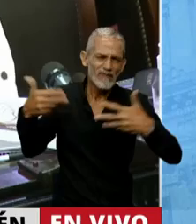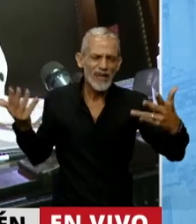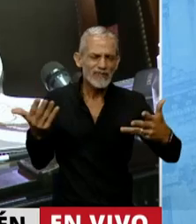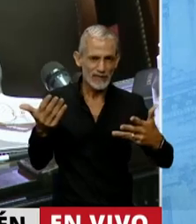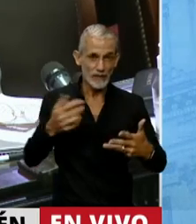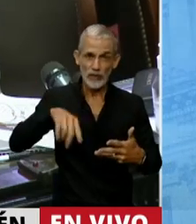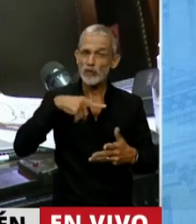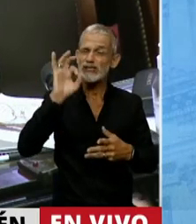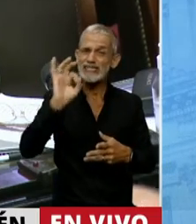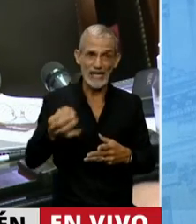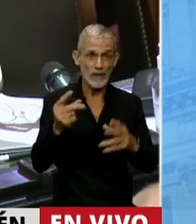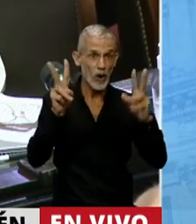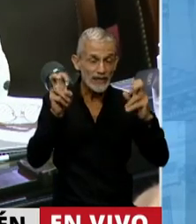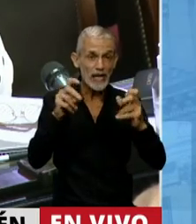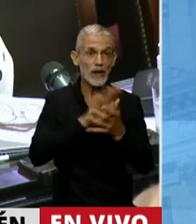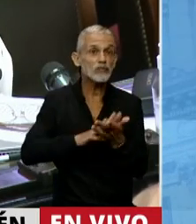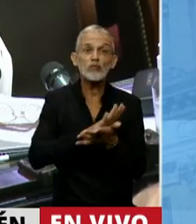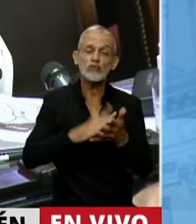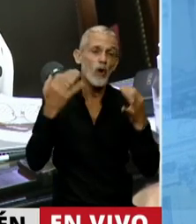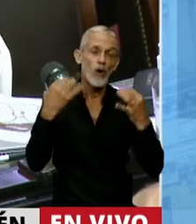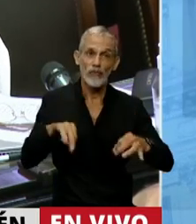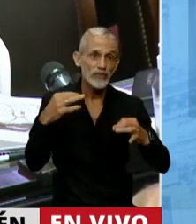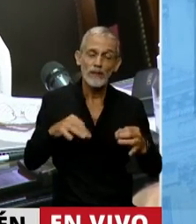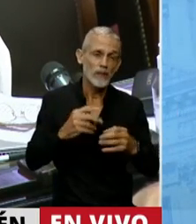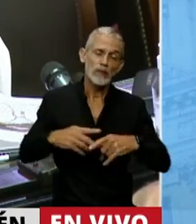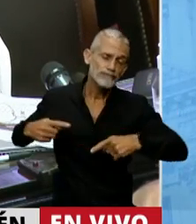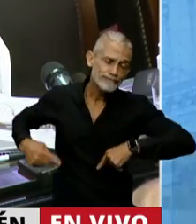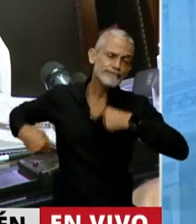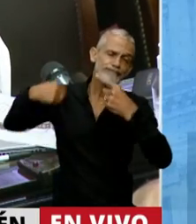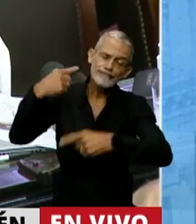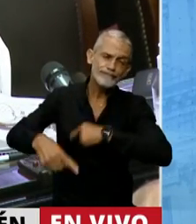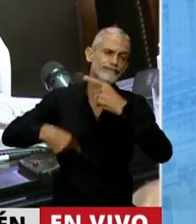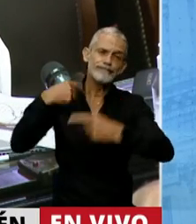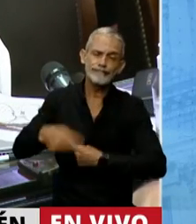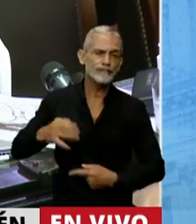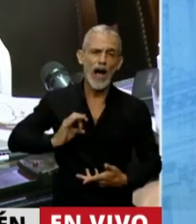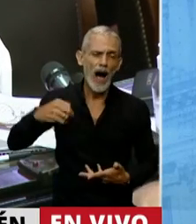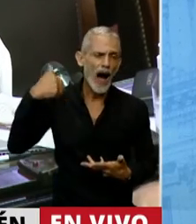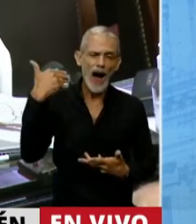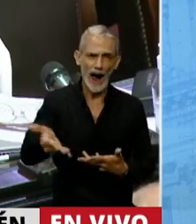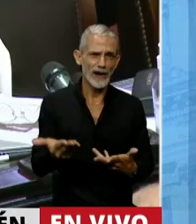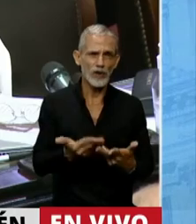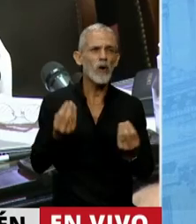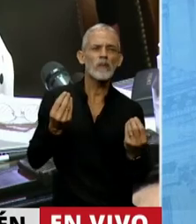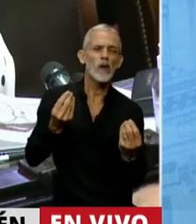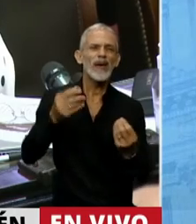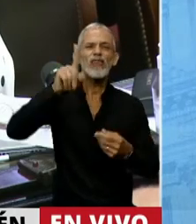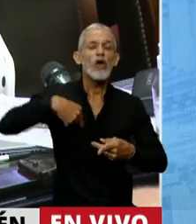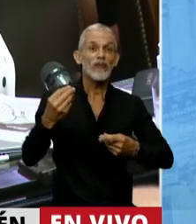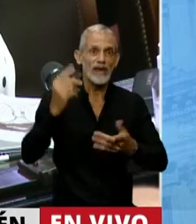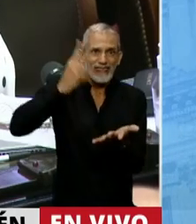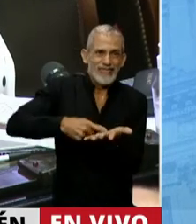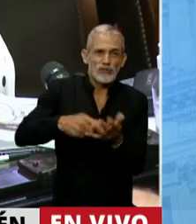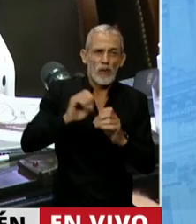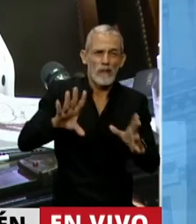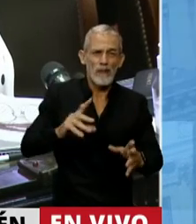Debemos ser conscientes que este tema es un problema sistémico. Es una de las consecuencias de malas decisiones políticas en